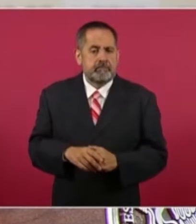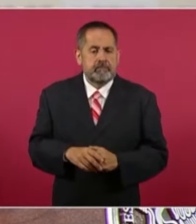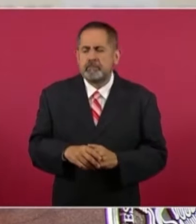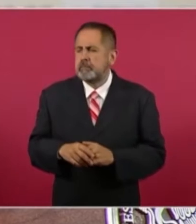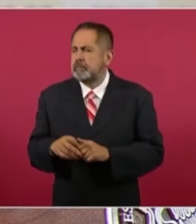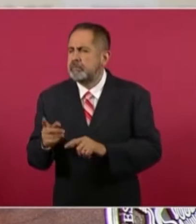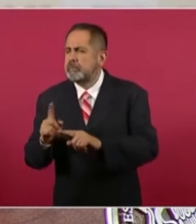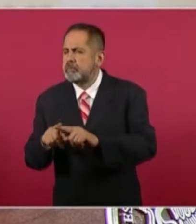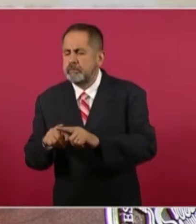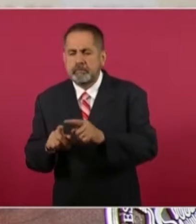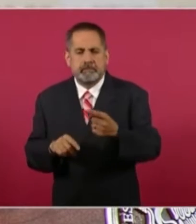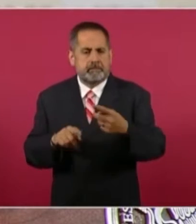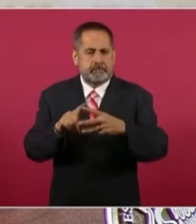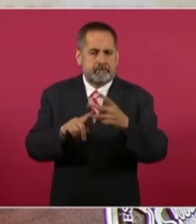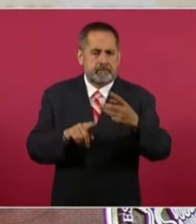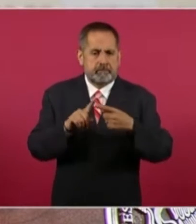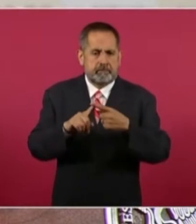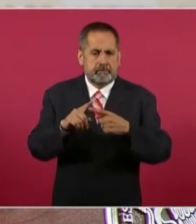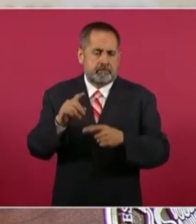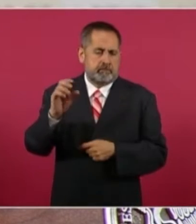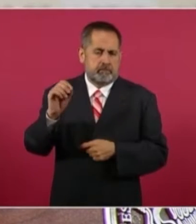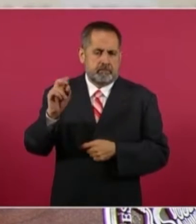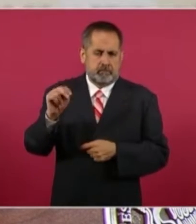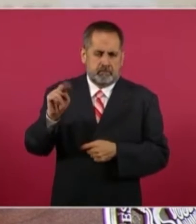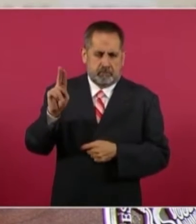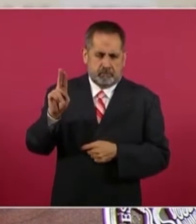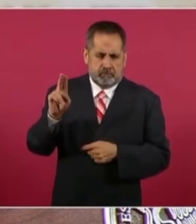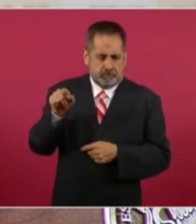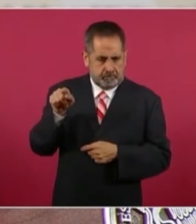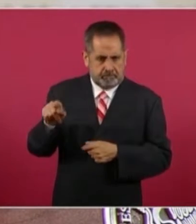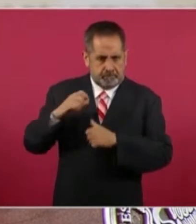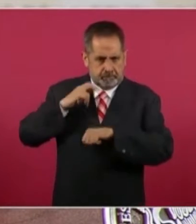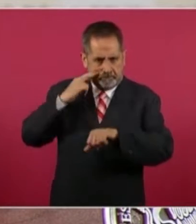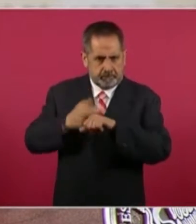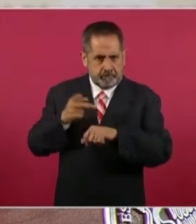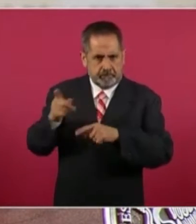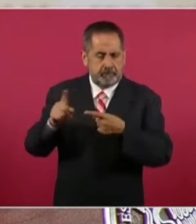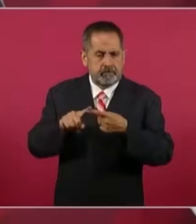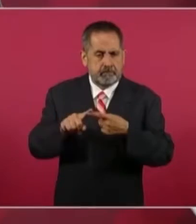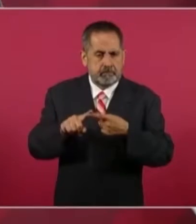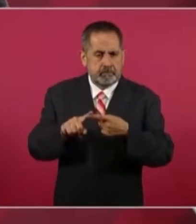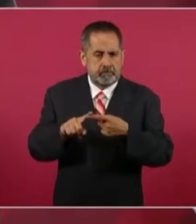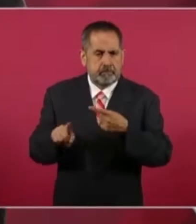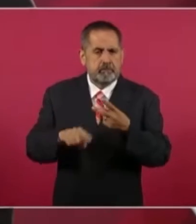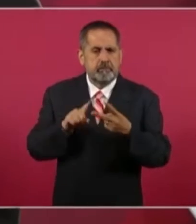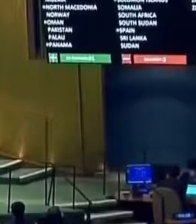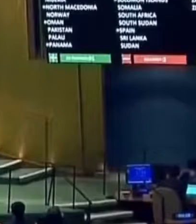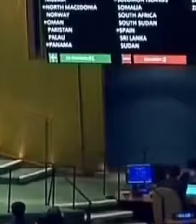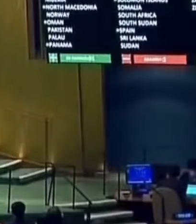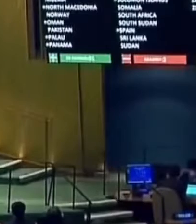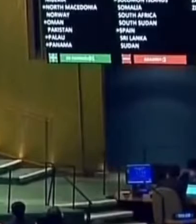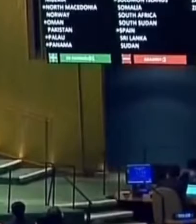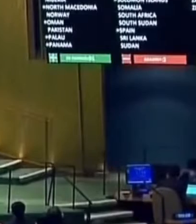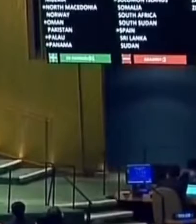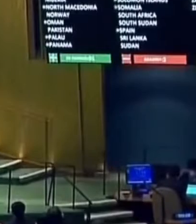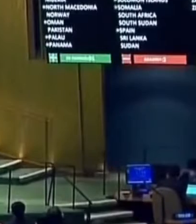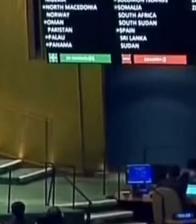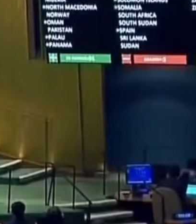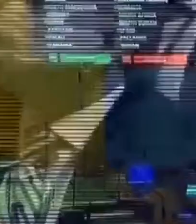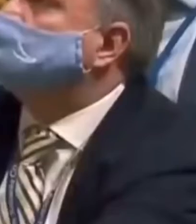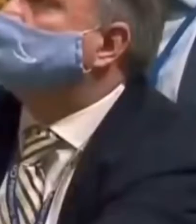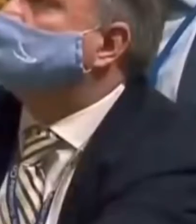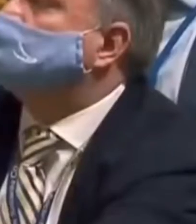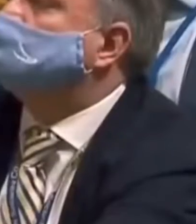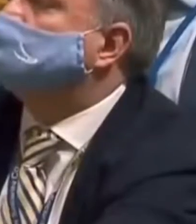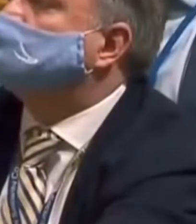Ejecutivo Federal propuso a tres personas para que participen en dicha tregua, entre los que destaca el secretario general de la ONU,